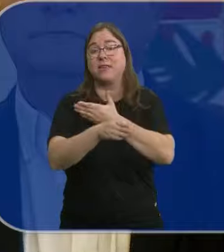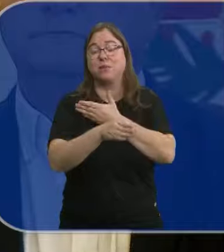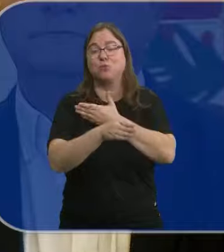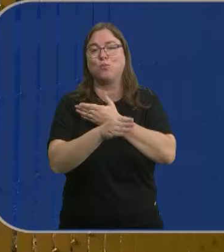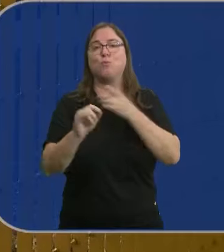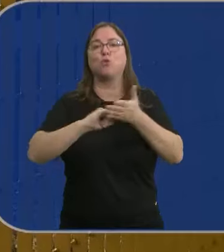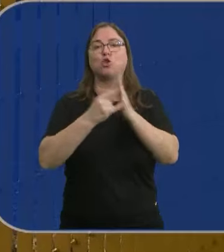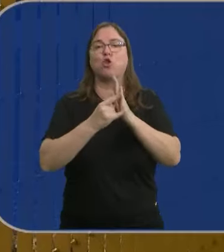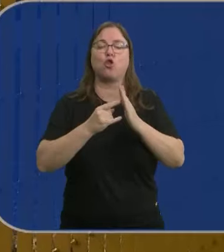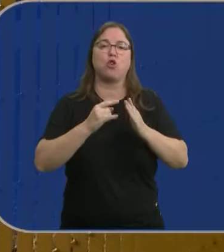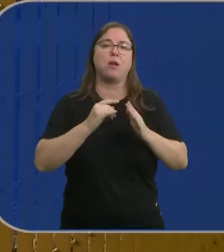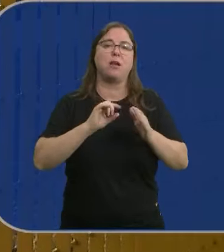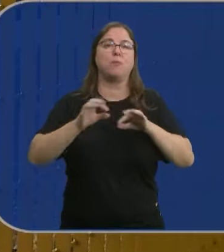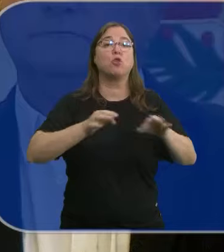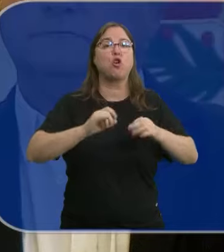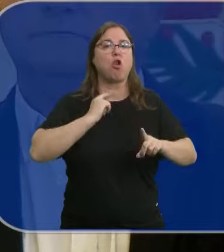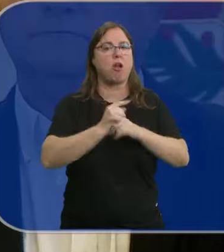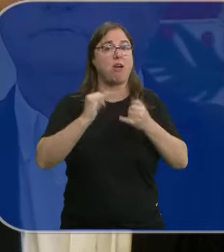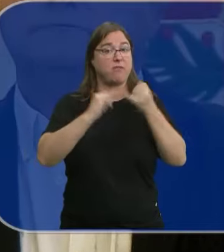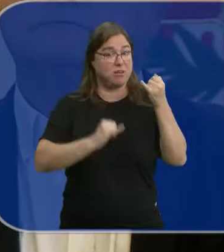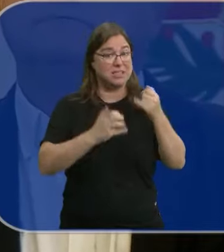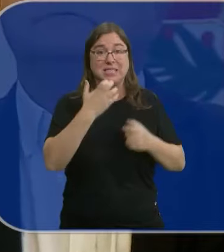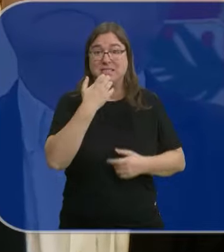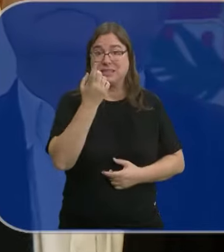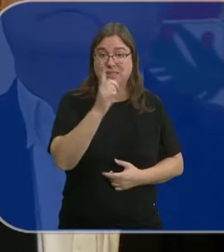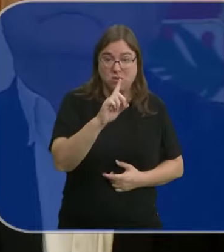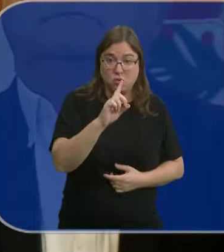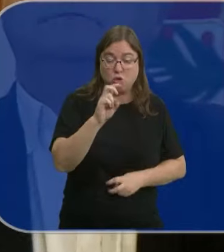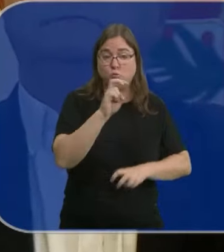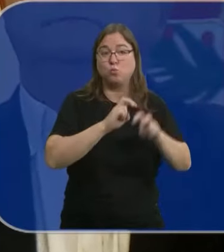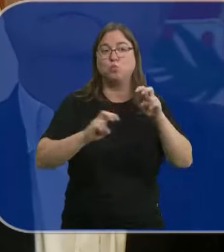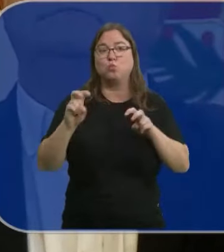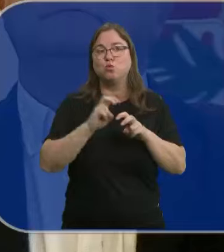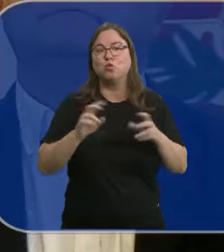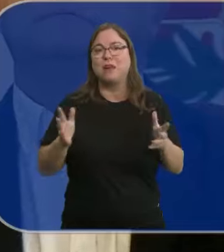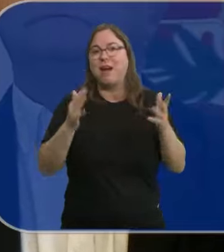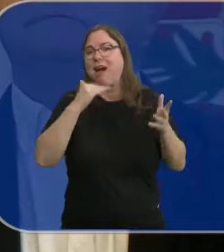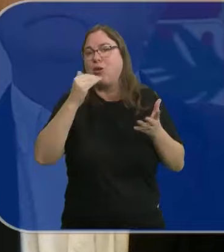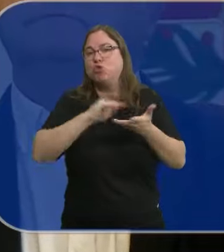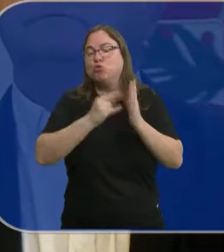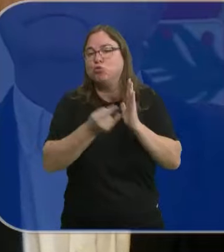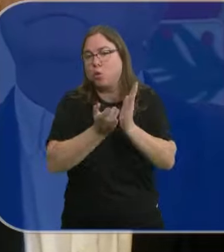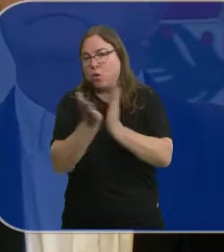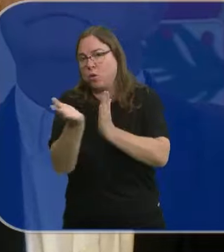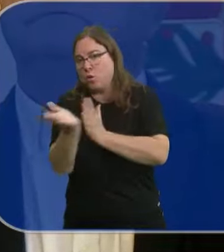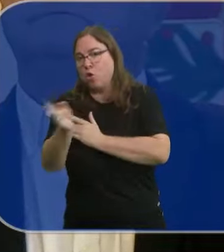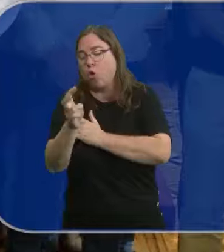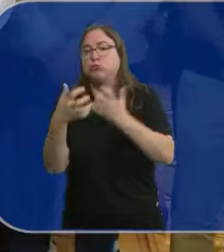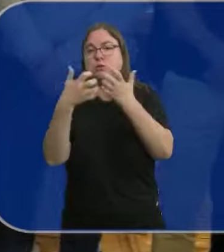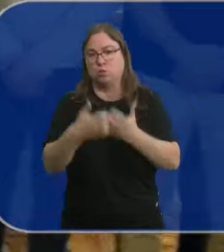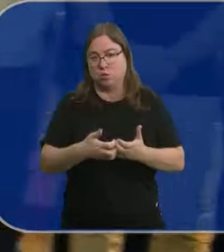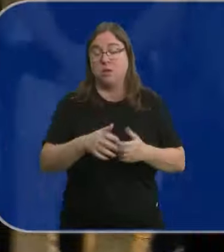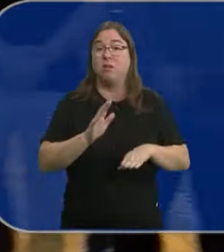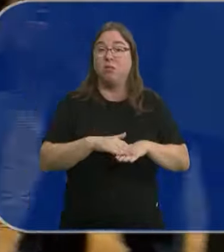anticrisis. Y si no, Ir hacia la búsqueda de cualquier solución alternativa industrial.